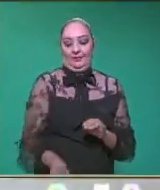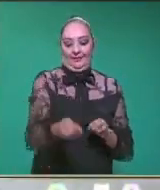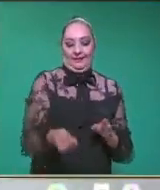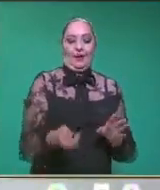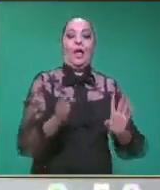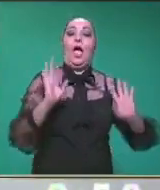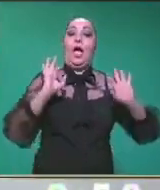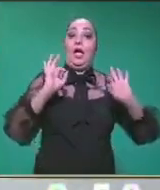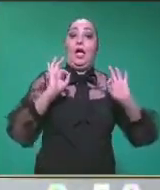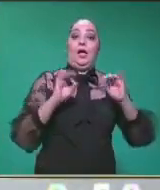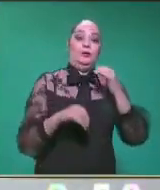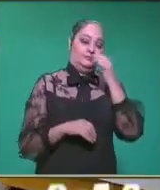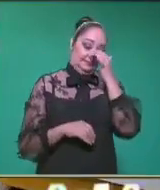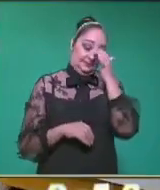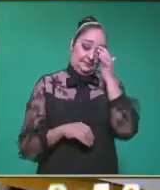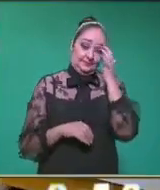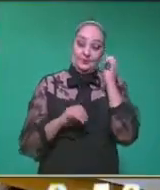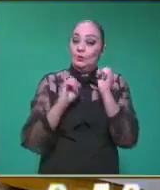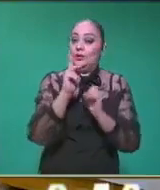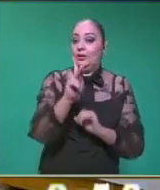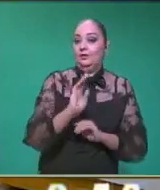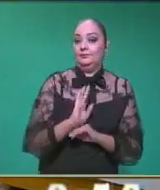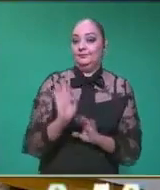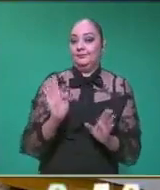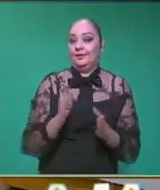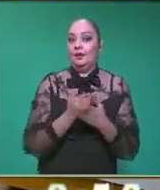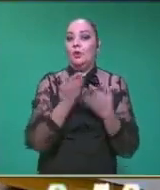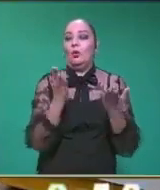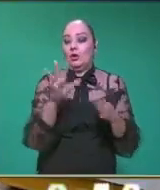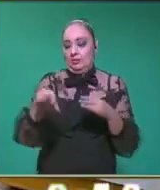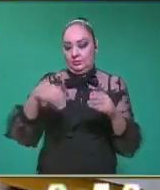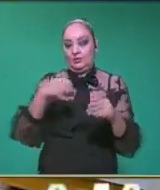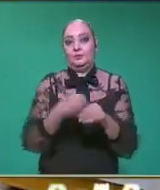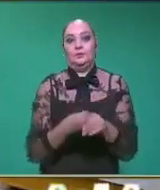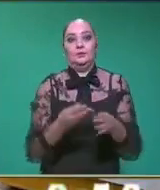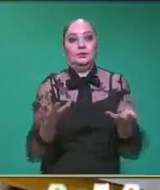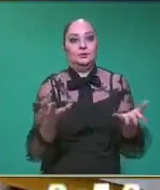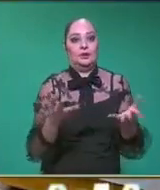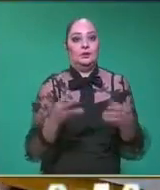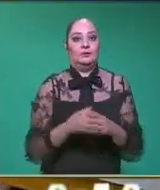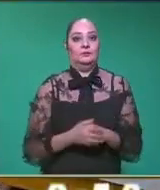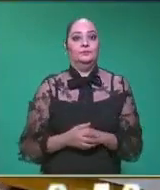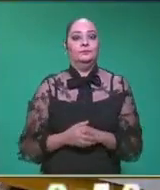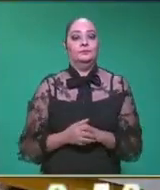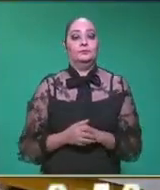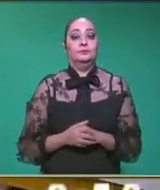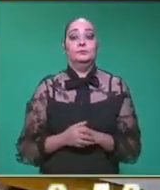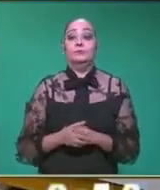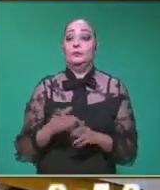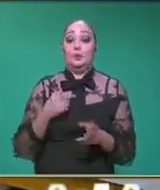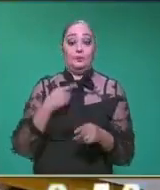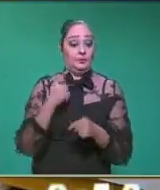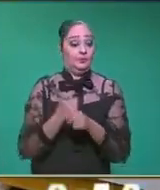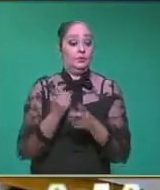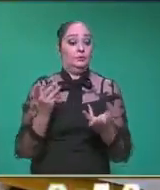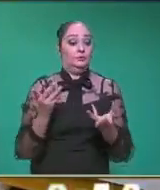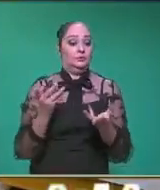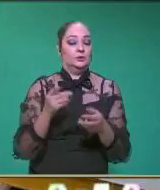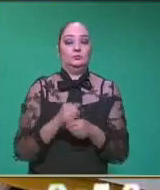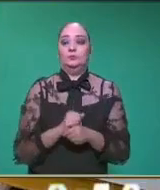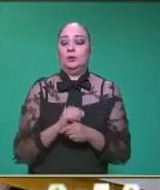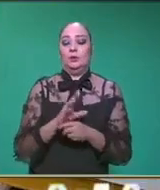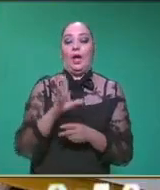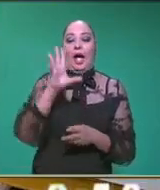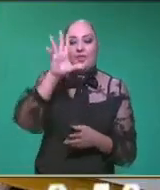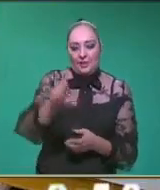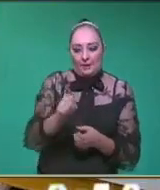Buena, profe. Perfecto. Ok, voy a decir, déjame lo intento otra vez. Ok, entonces, primero se trató de atraparlo,